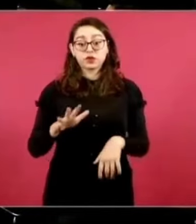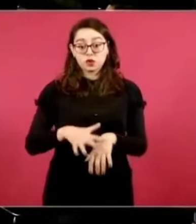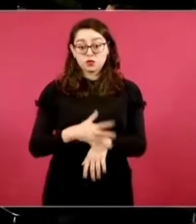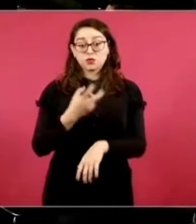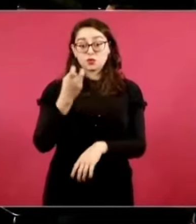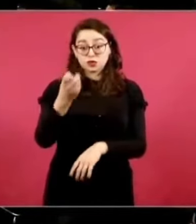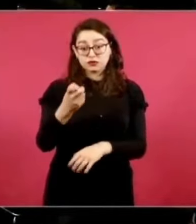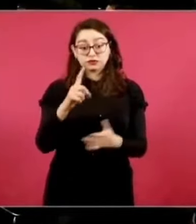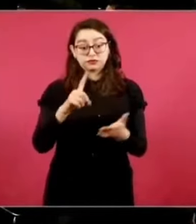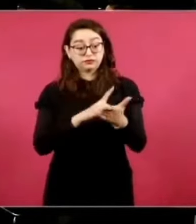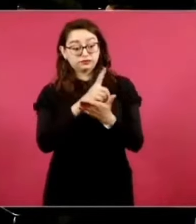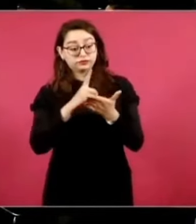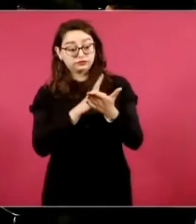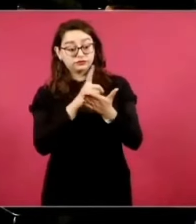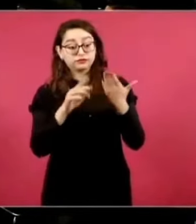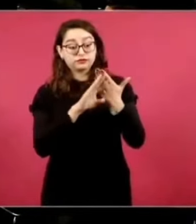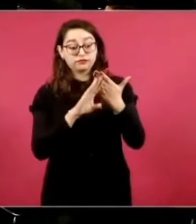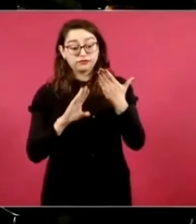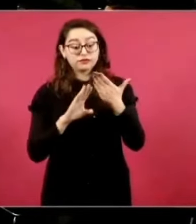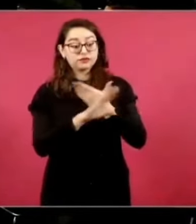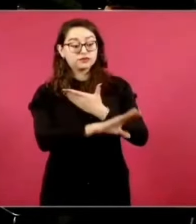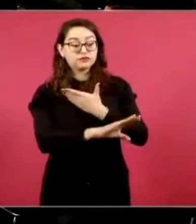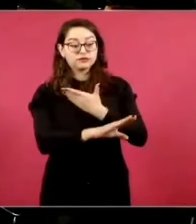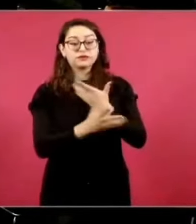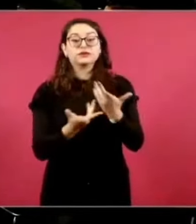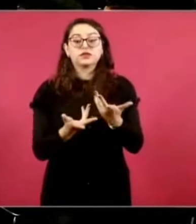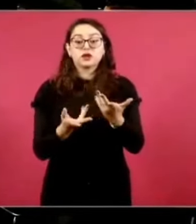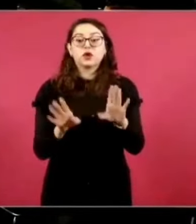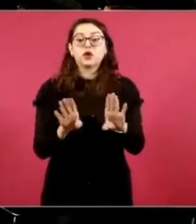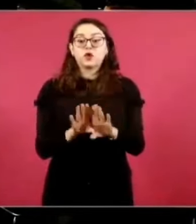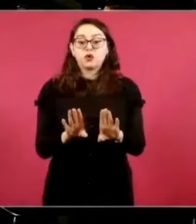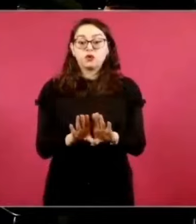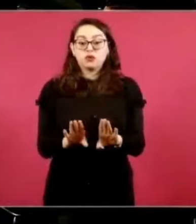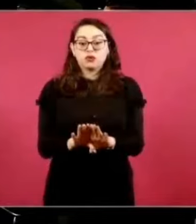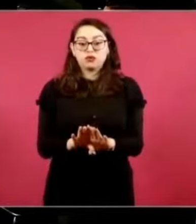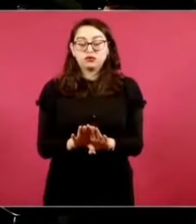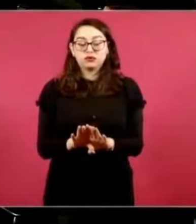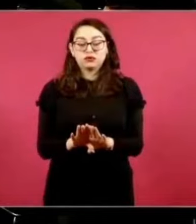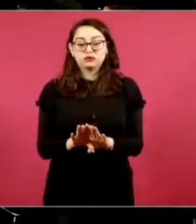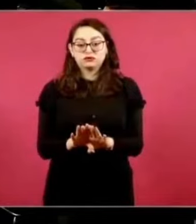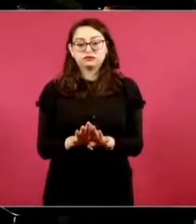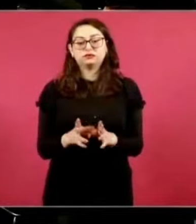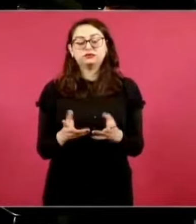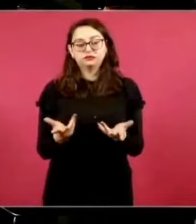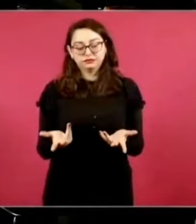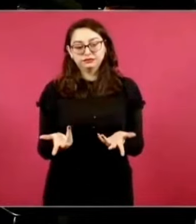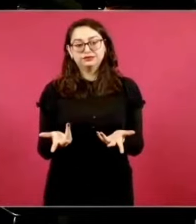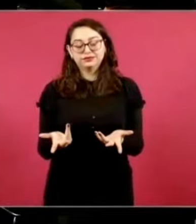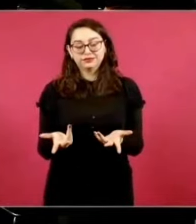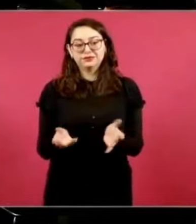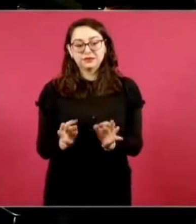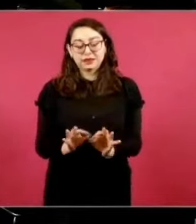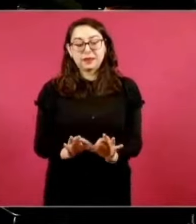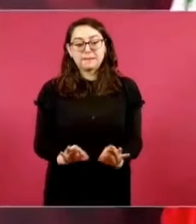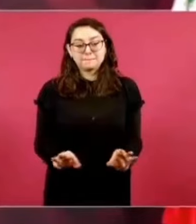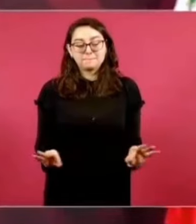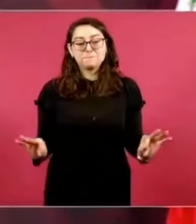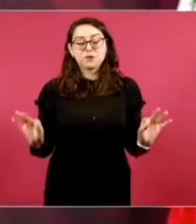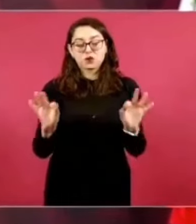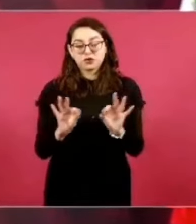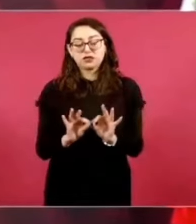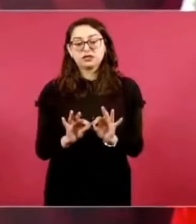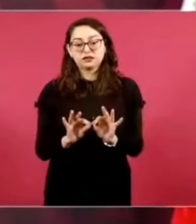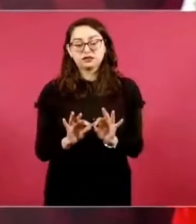drogas, el que no se permita que